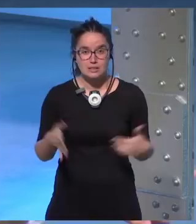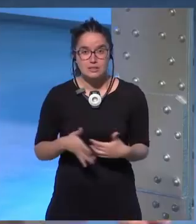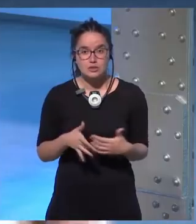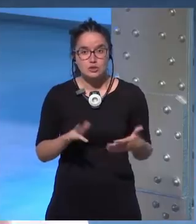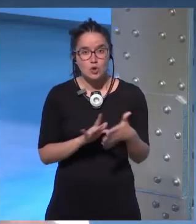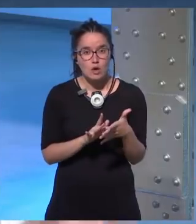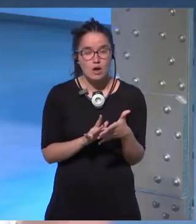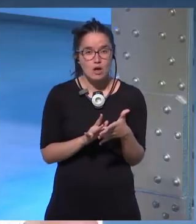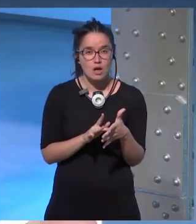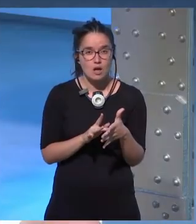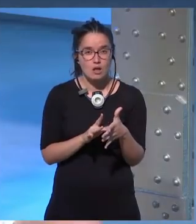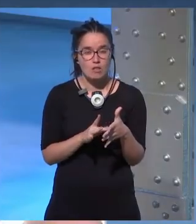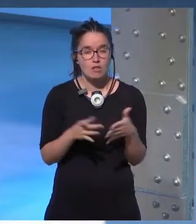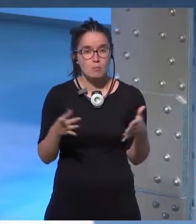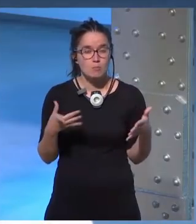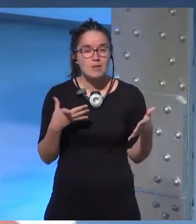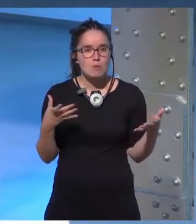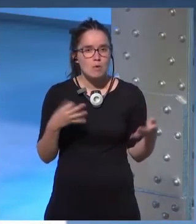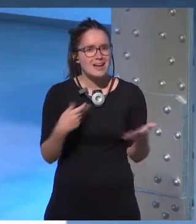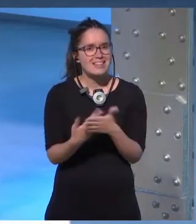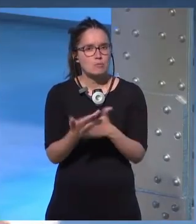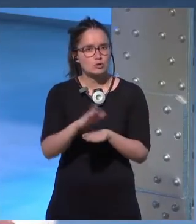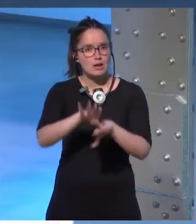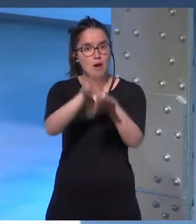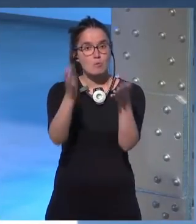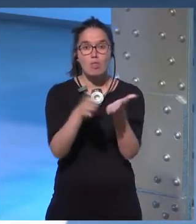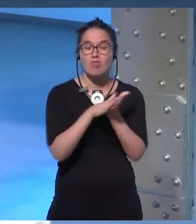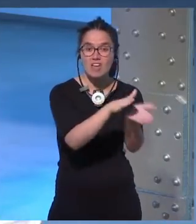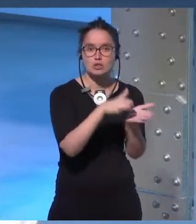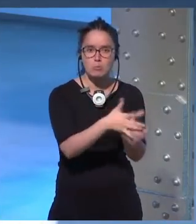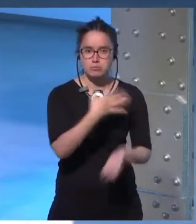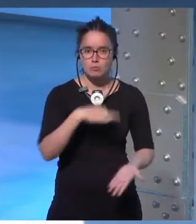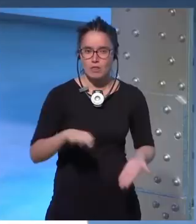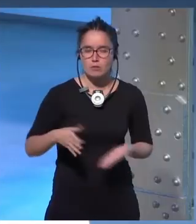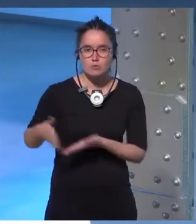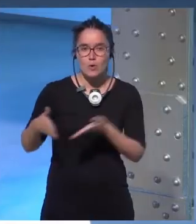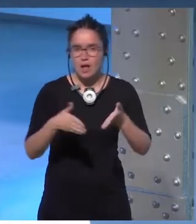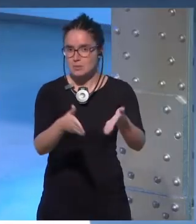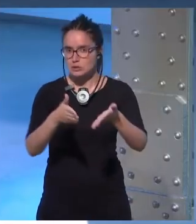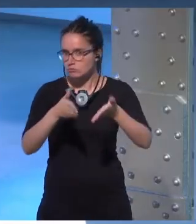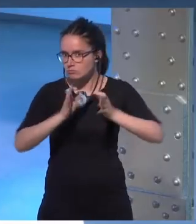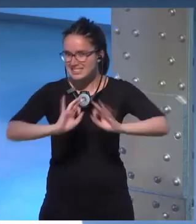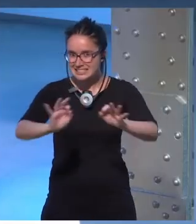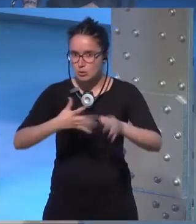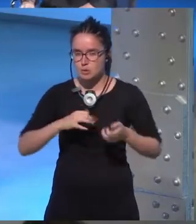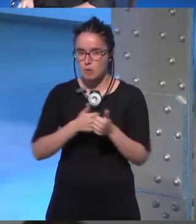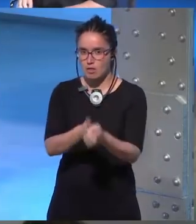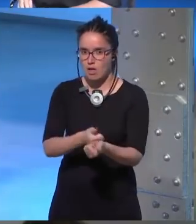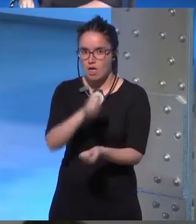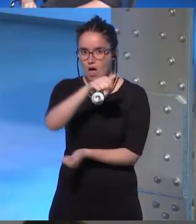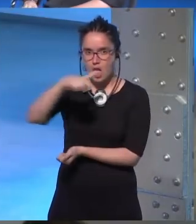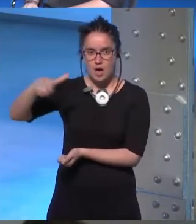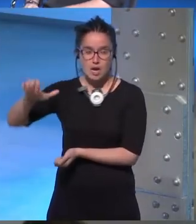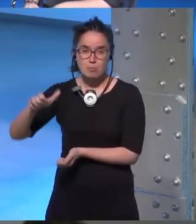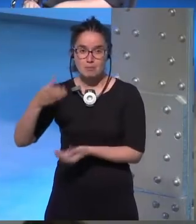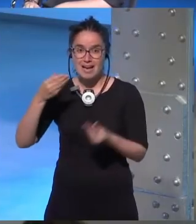tienes que poder demostrar al mundo editorial que se puede seguir una vía en concreto y eso es lo que hizo Anne con